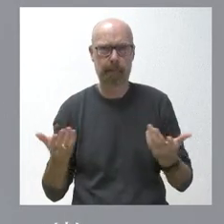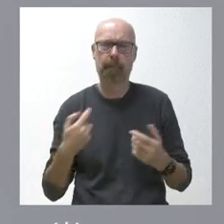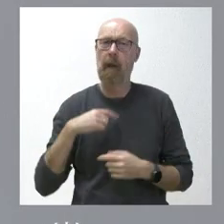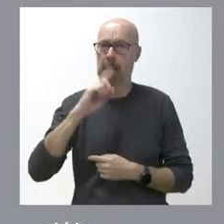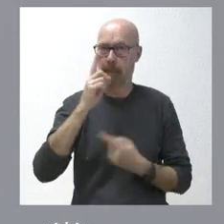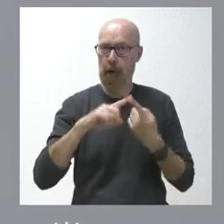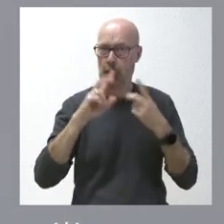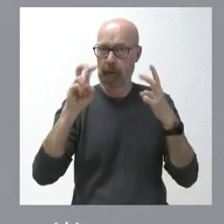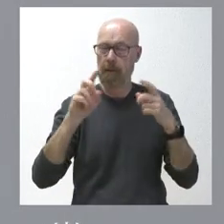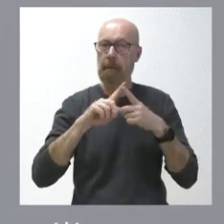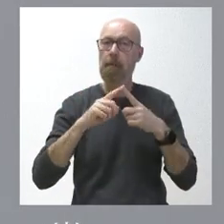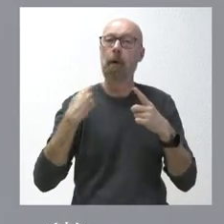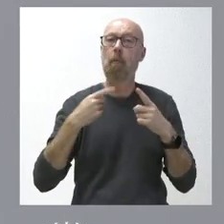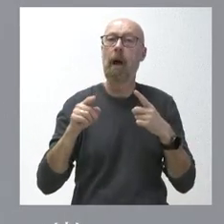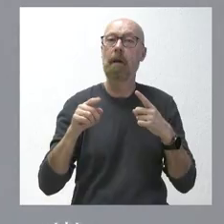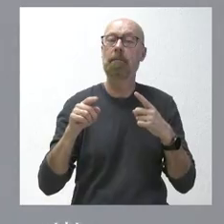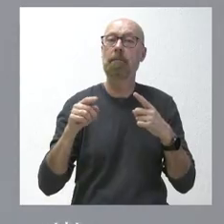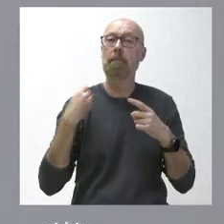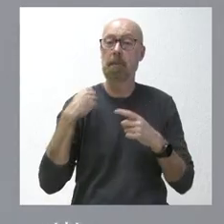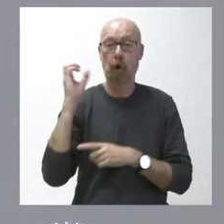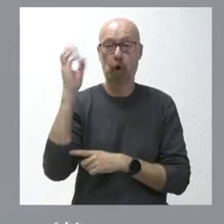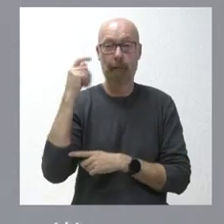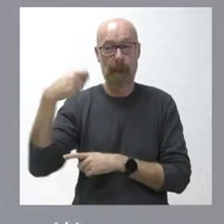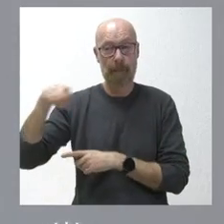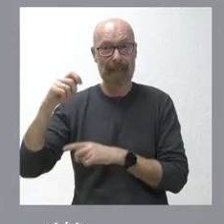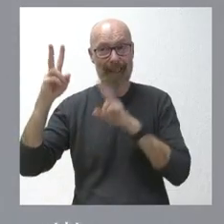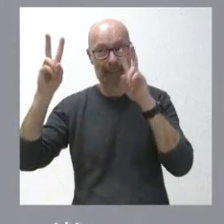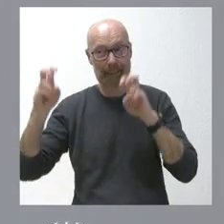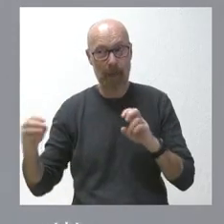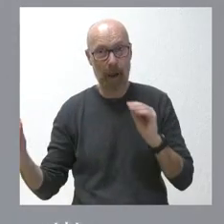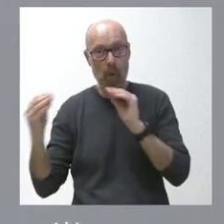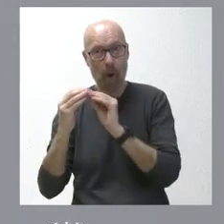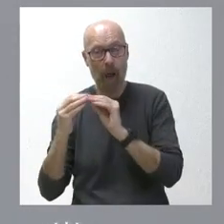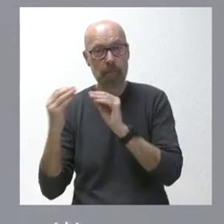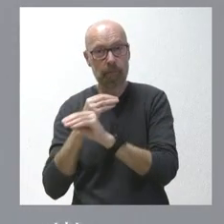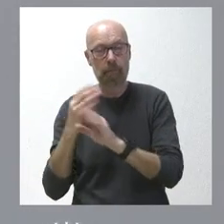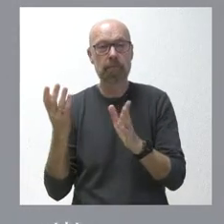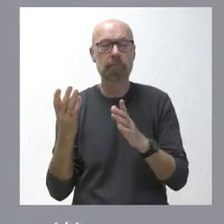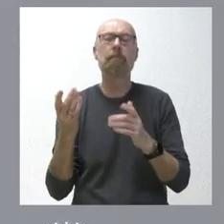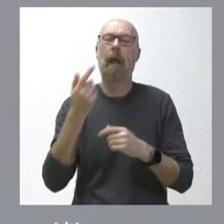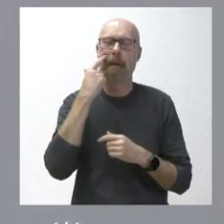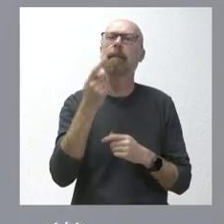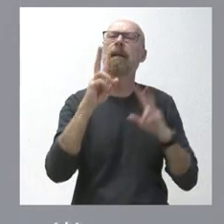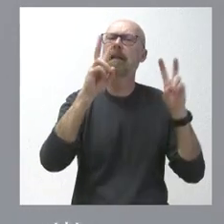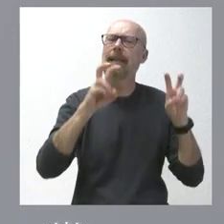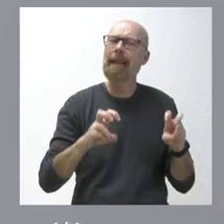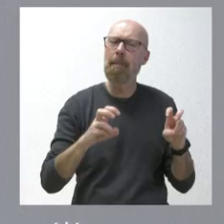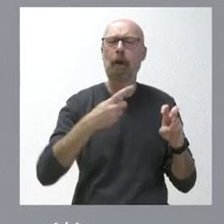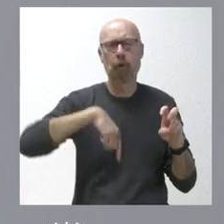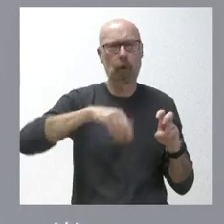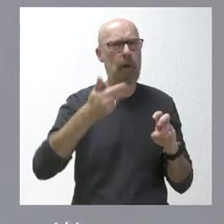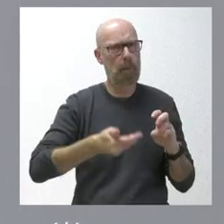usted plantea son los mismos temas que en la conferencia de presidentes. Naturalmente, son temas que nos importan mucho, son algunos de los temas que allí trataremos,